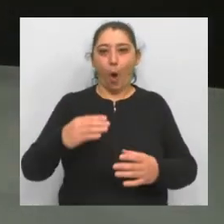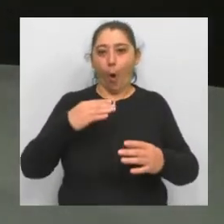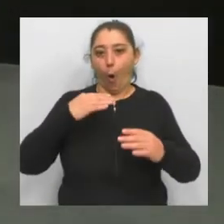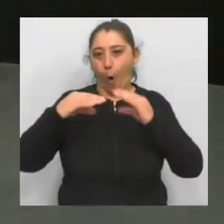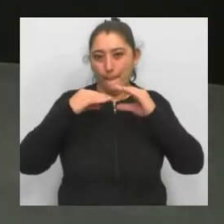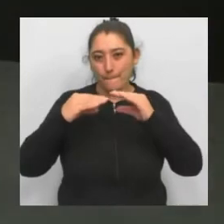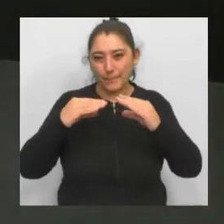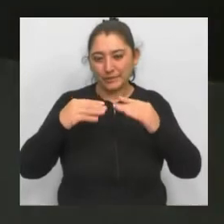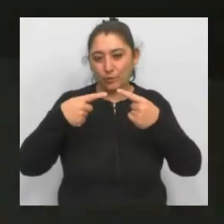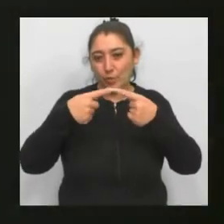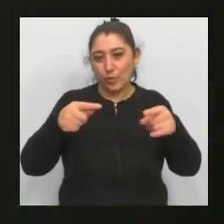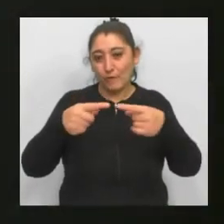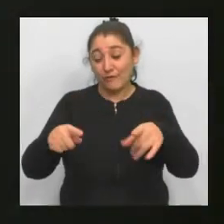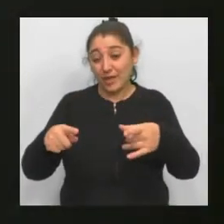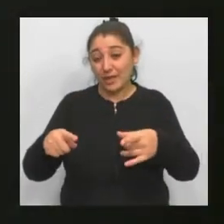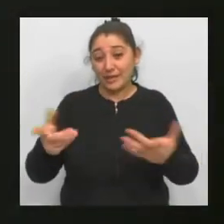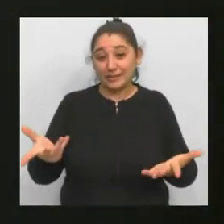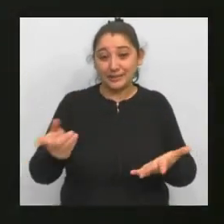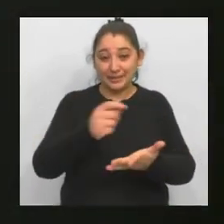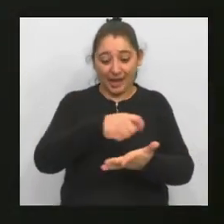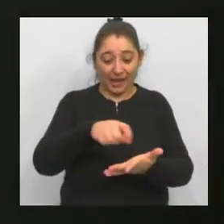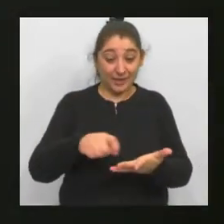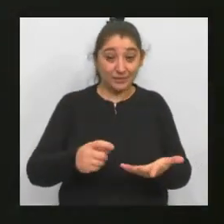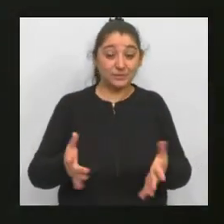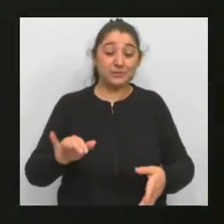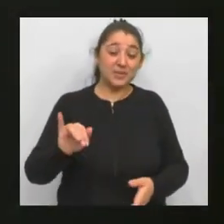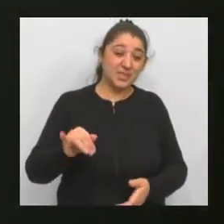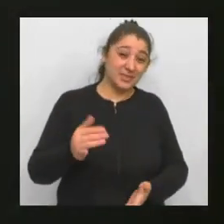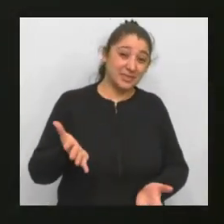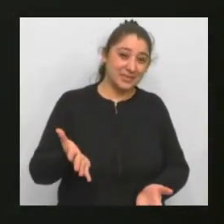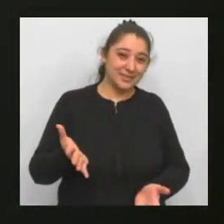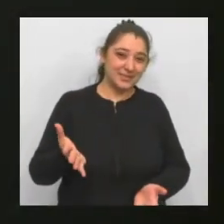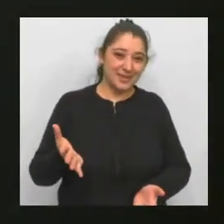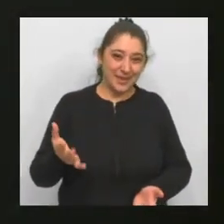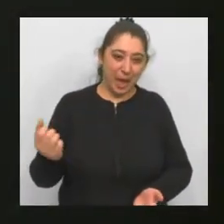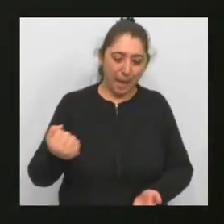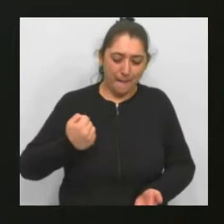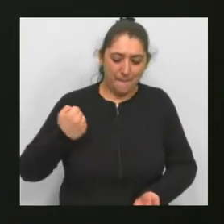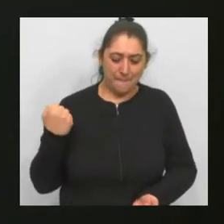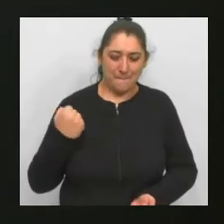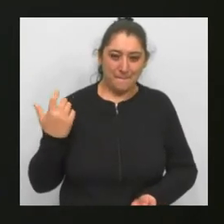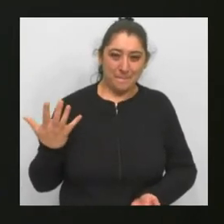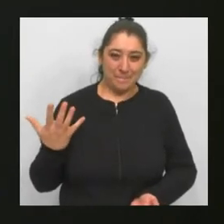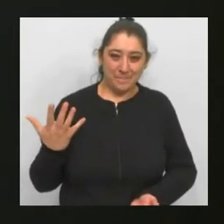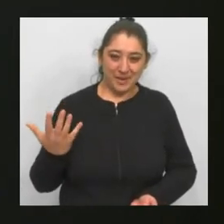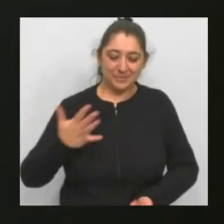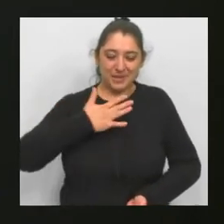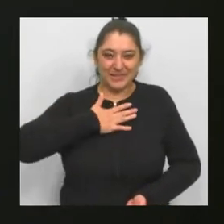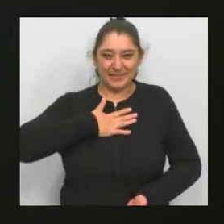o con lectores muy apasionados y ellos dicen, bueno, yo prácticamente no estoy sufriendo, porque